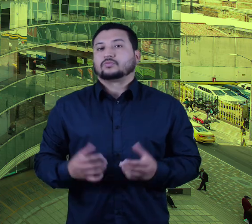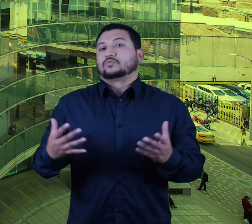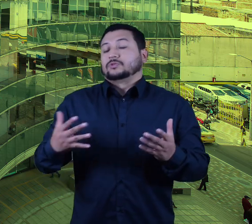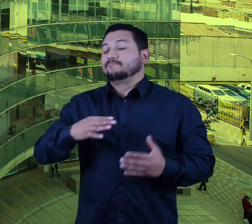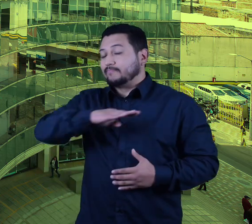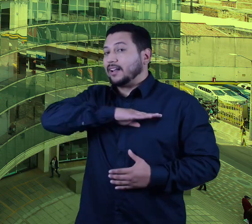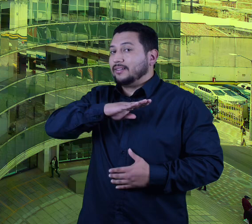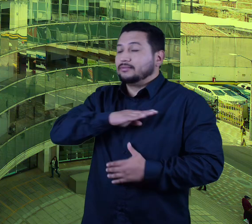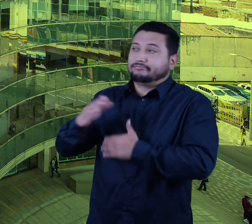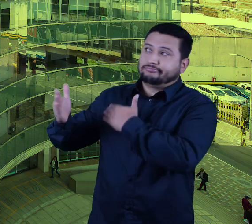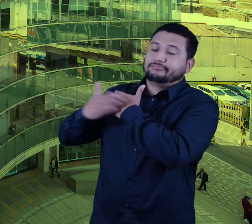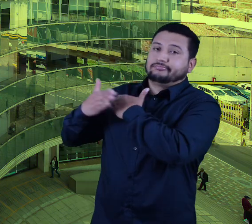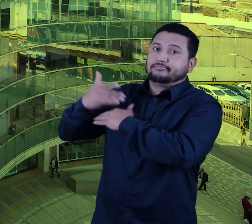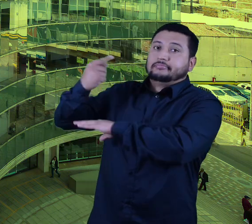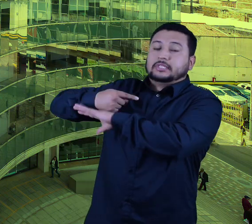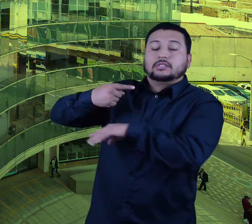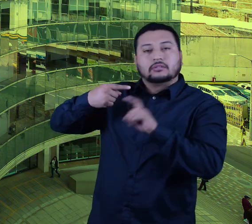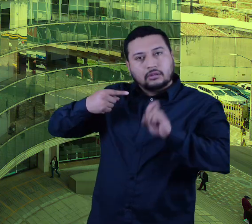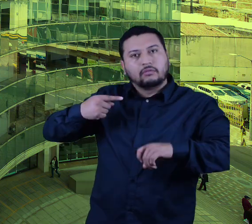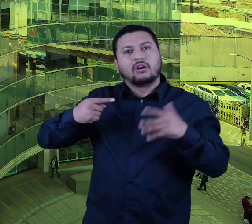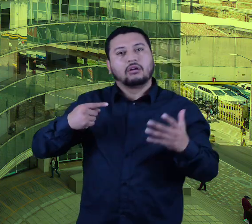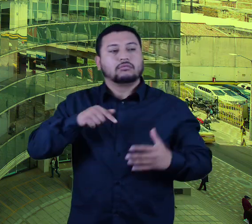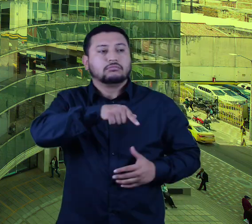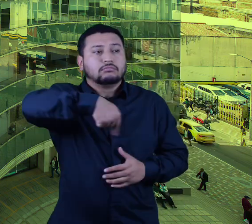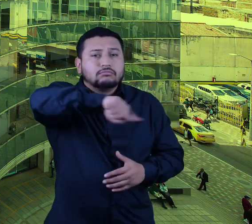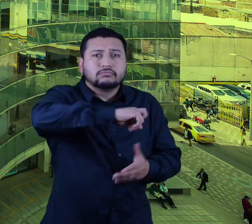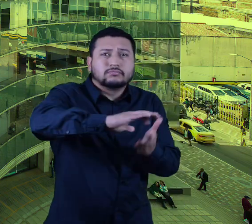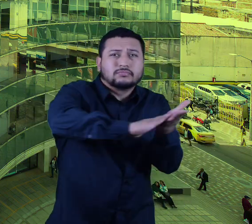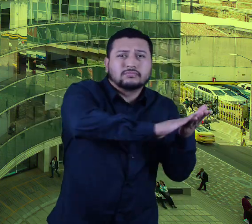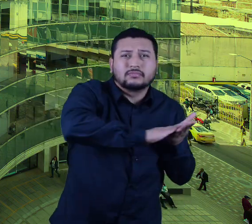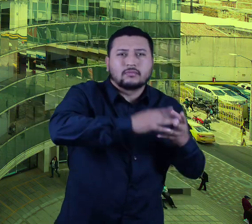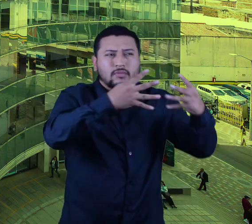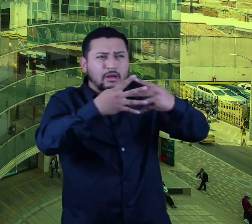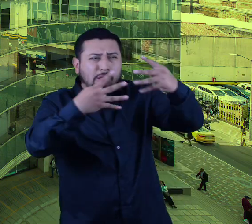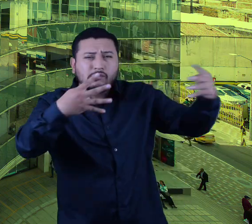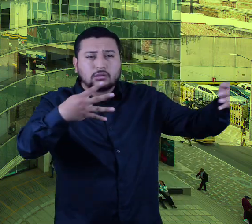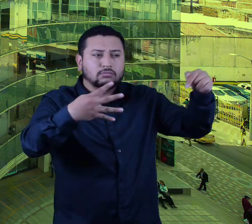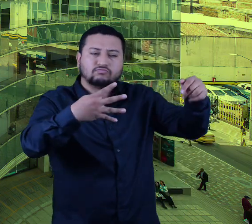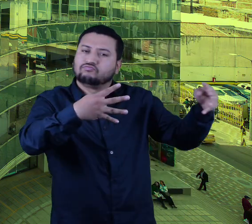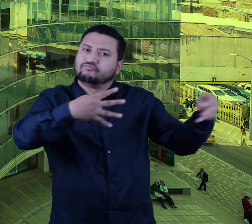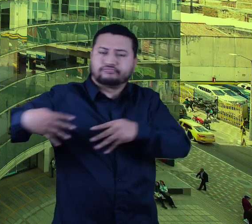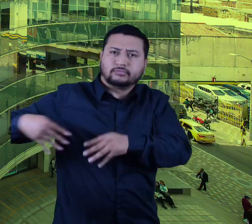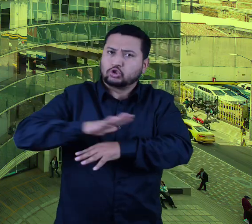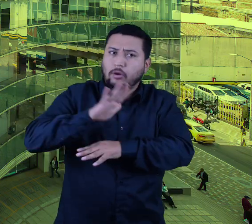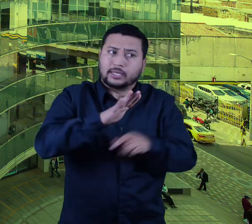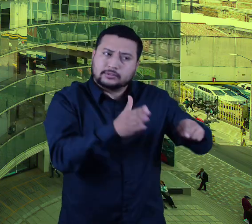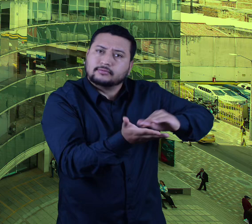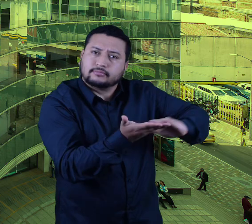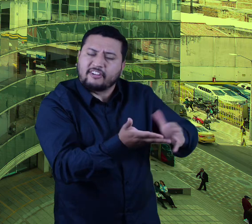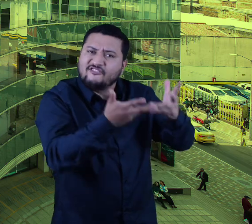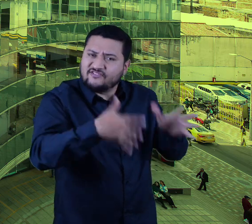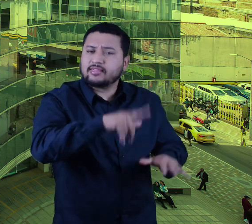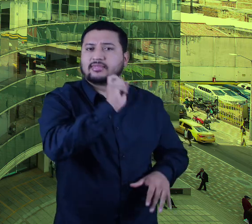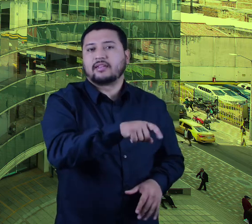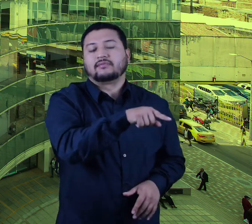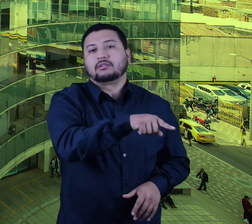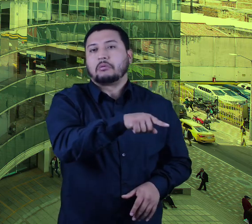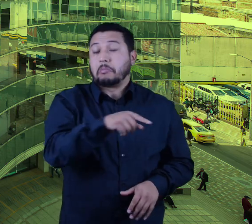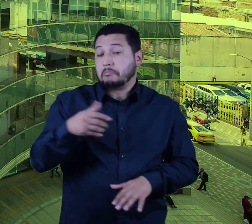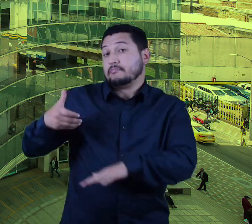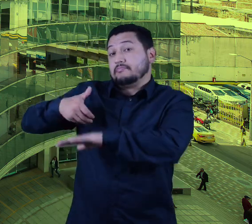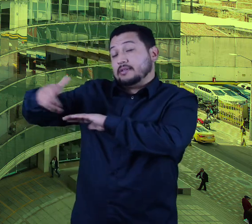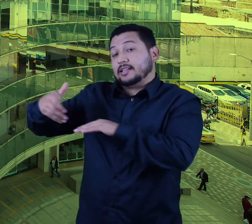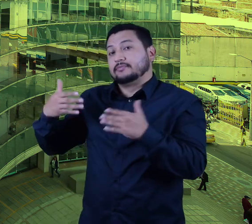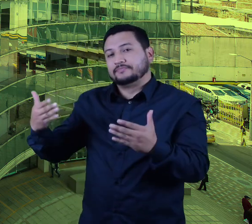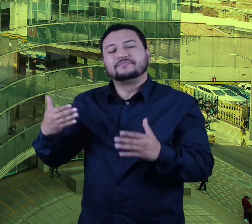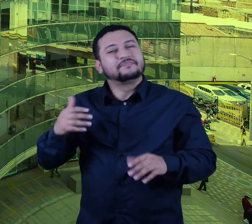Bueno, el alcalde nos ha dado una instrucción, entreguemos proyectos y quitemos polisombras. Ahora bien, en las polisombras que eran completamente